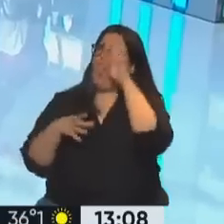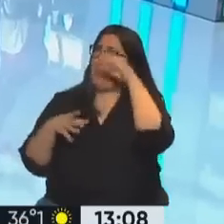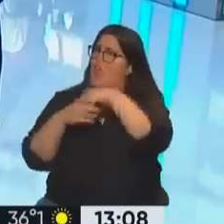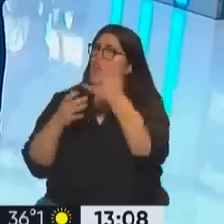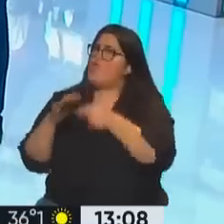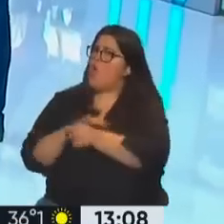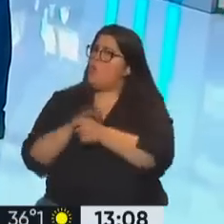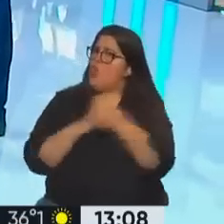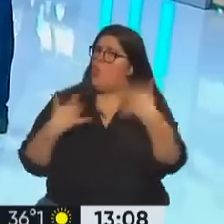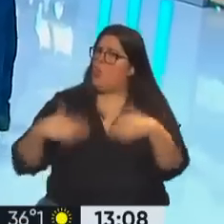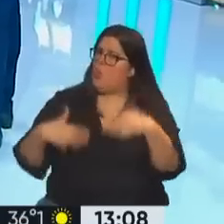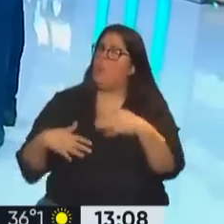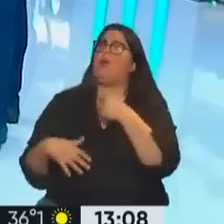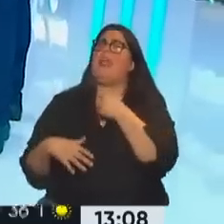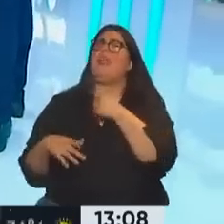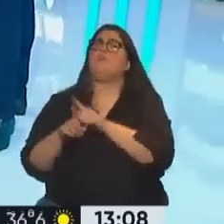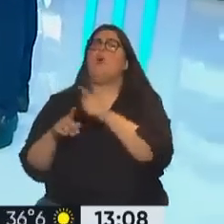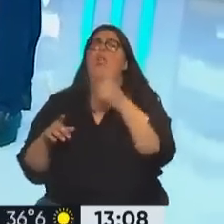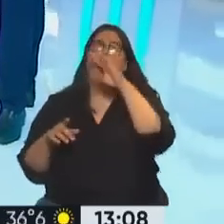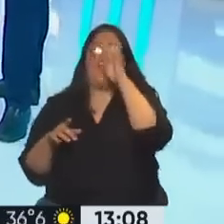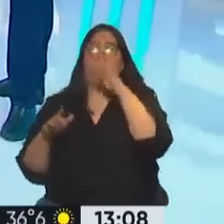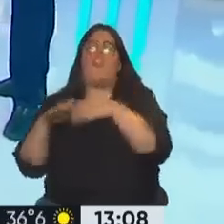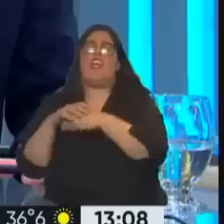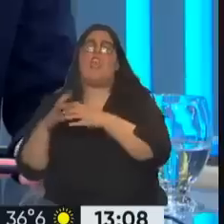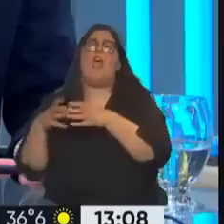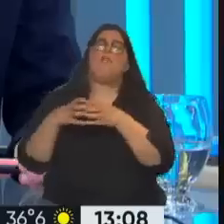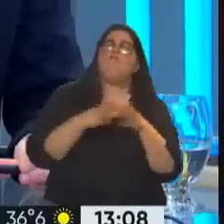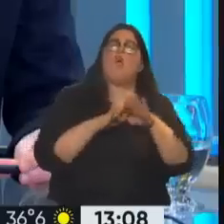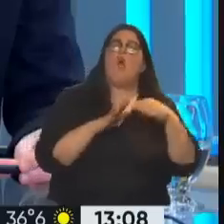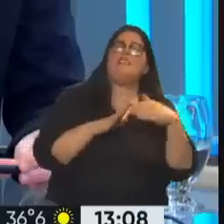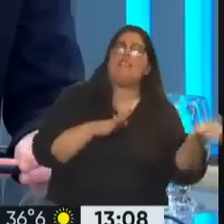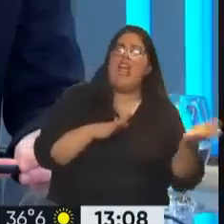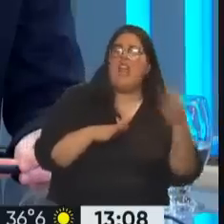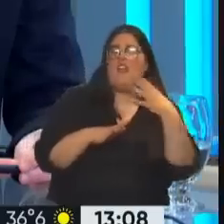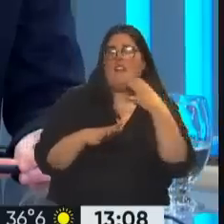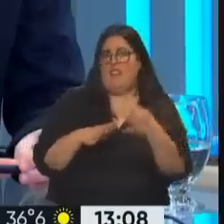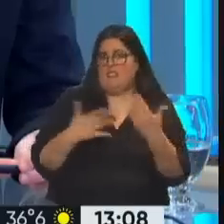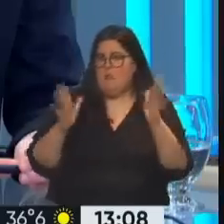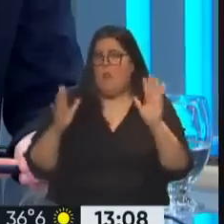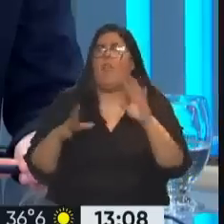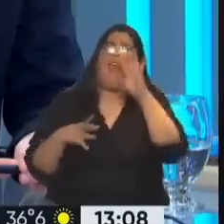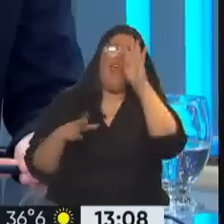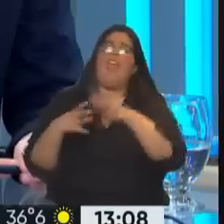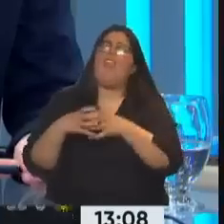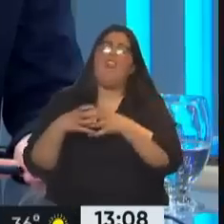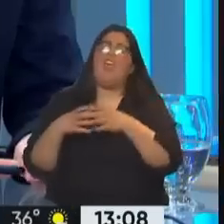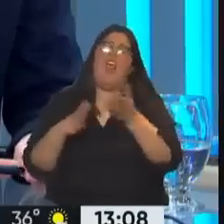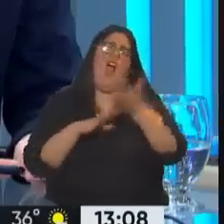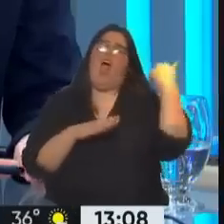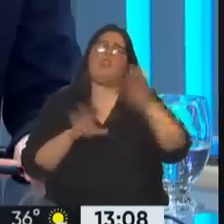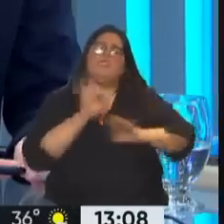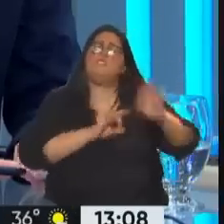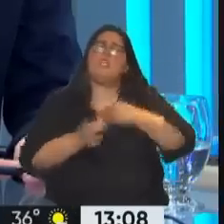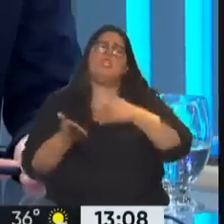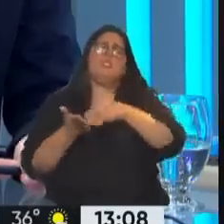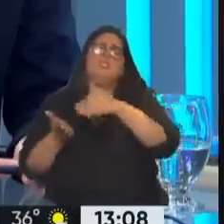ayudar a los indígenas, la izquierda debe ayudar a los indígenas. La izquierda está al lado de los excluidos, y evidentemente los indígenas han sido excluidos por siglos. Eso no